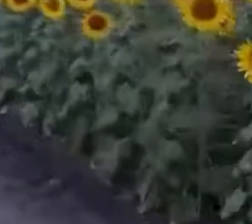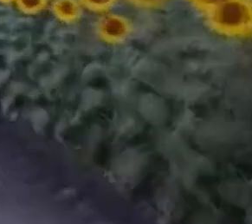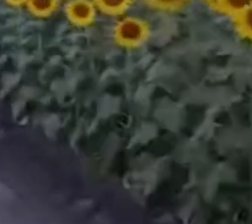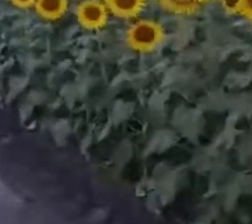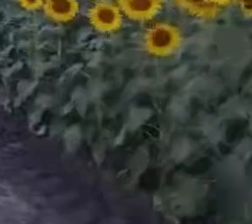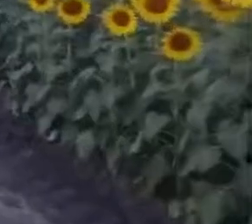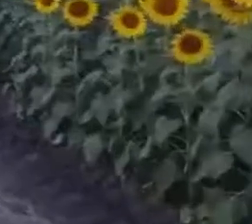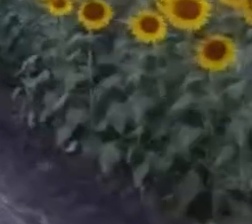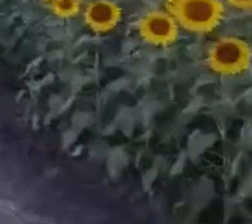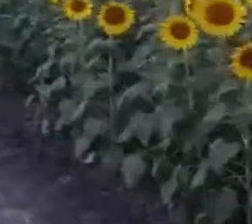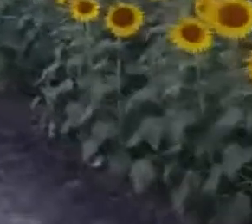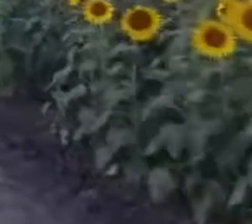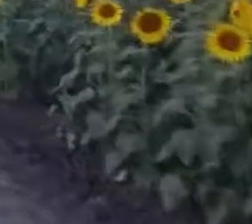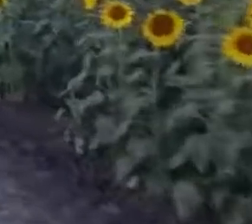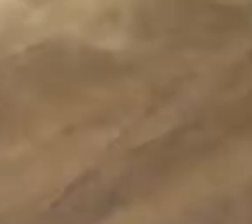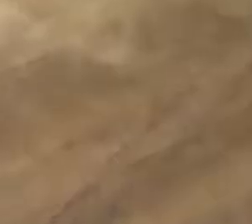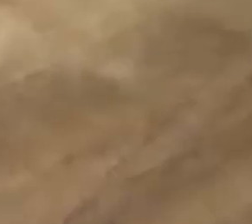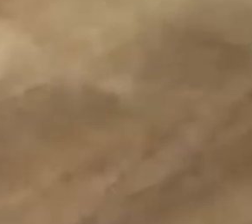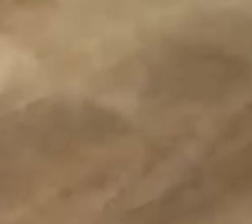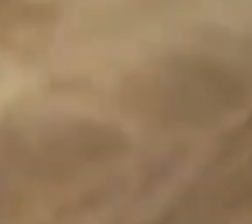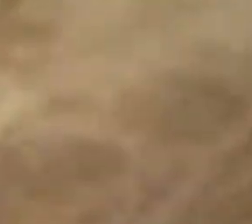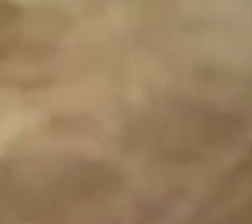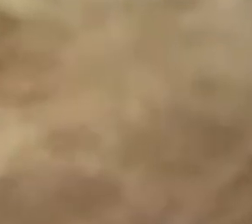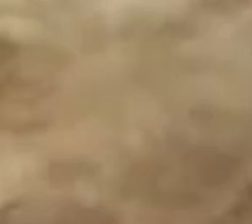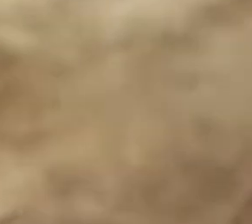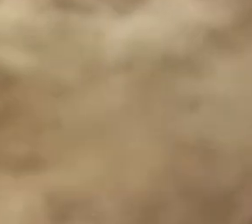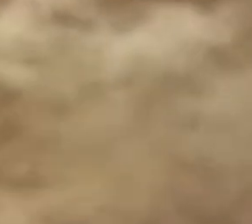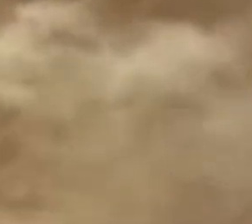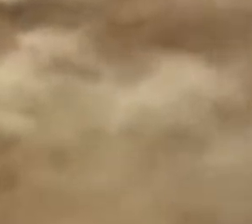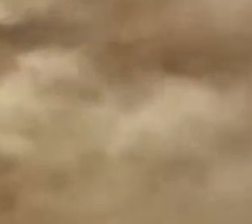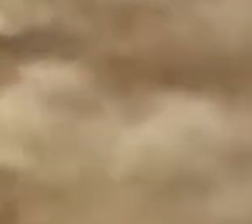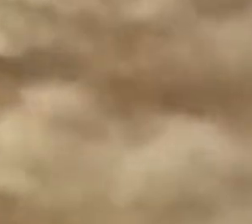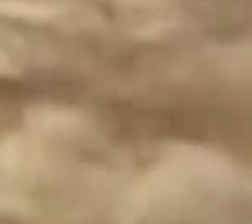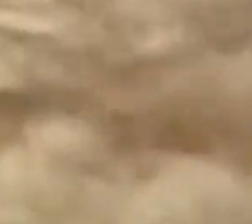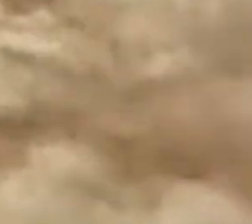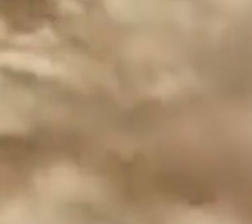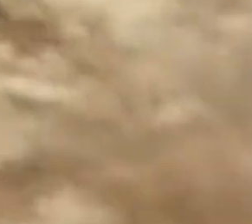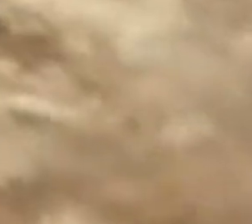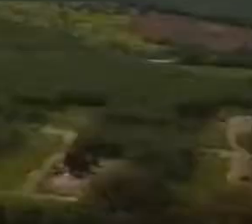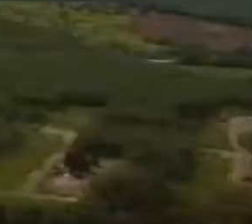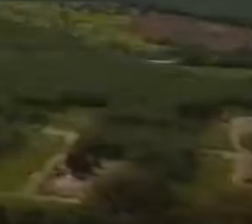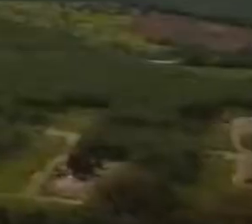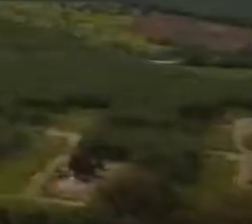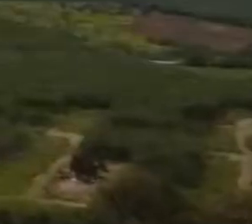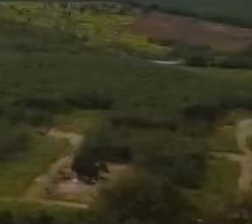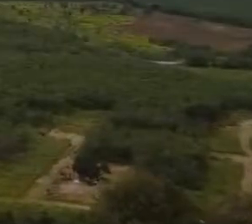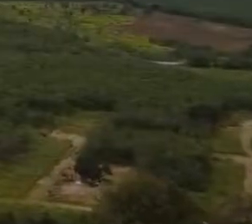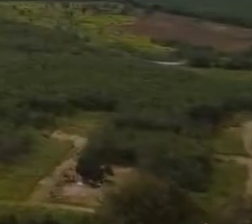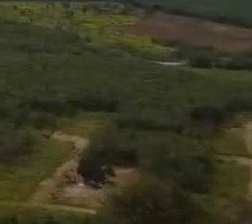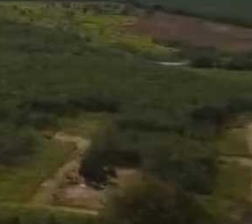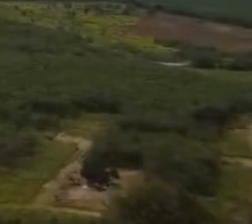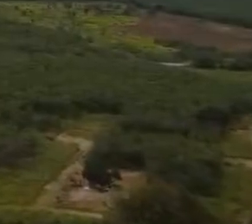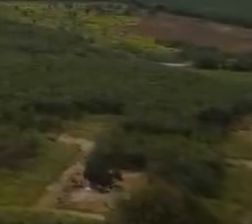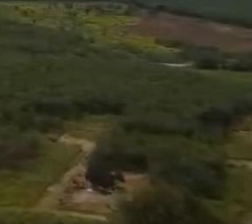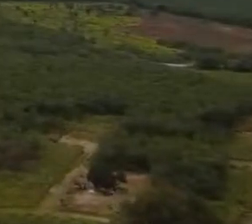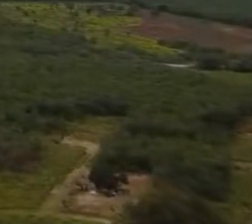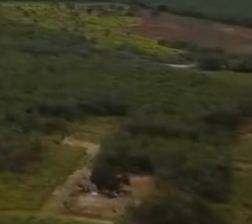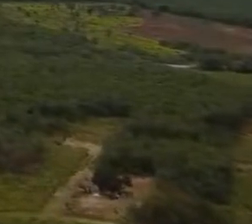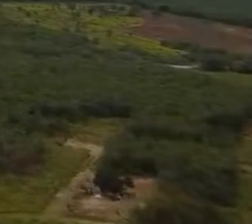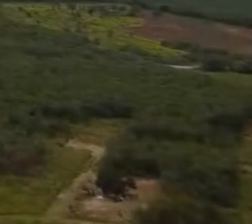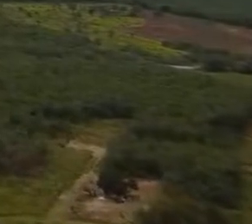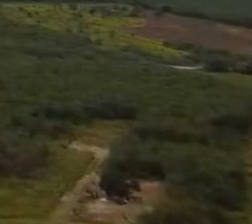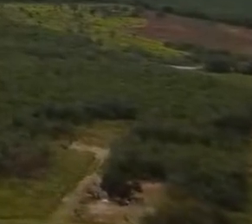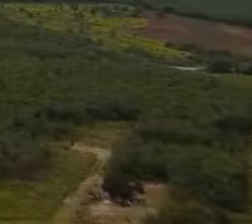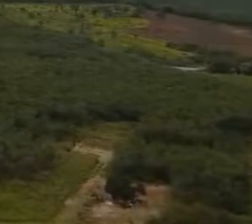de su transformación de un crecimiento como Estado con el anhelo de vivir en